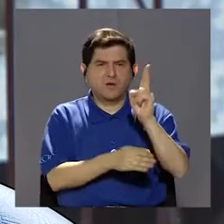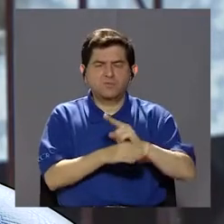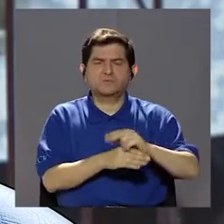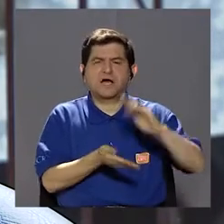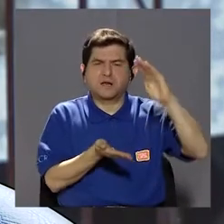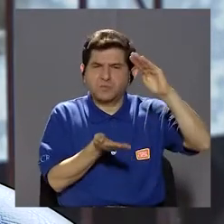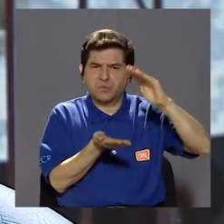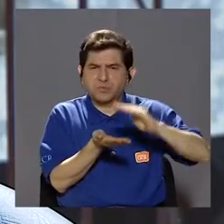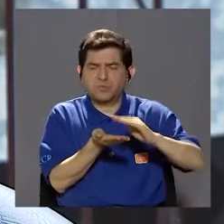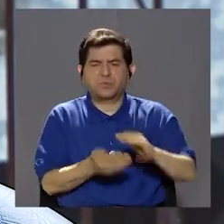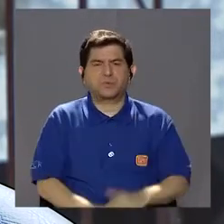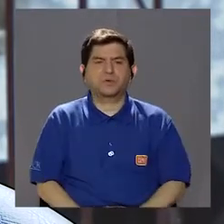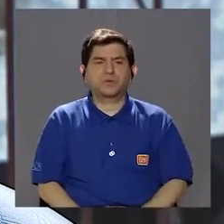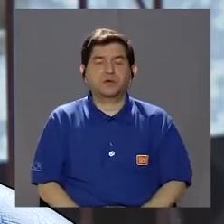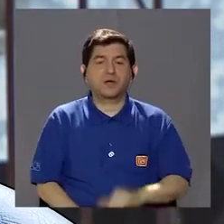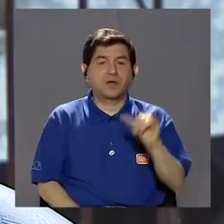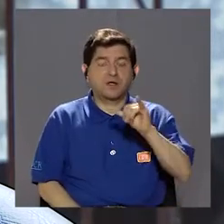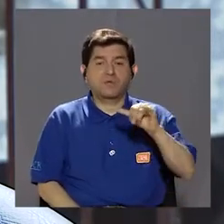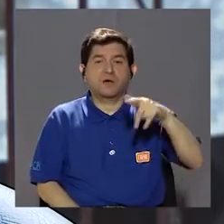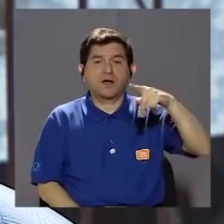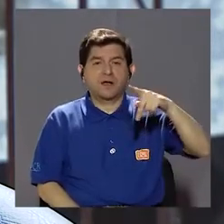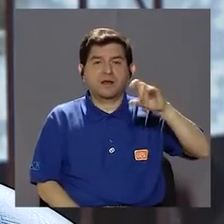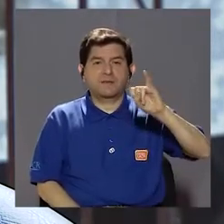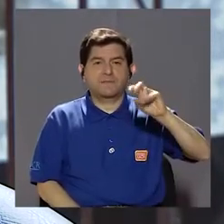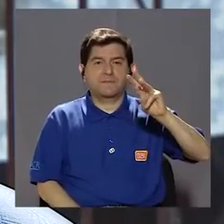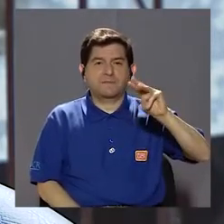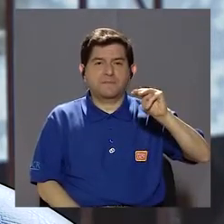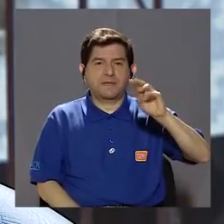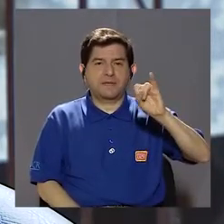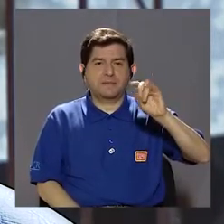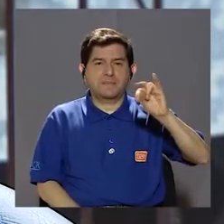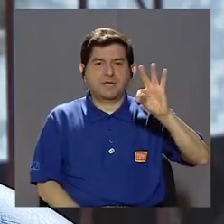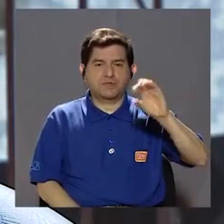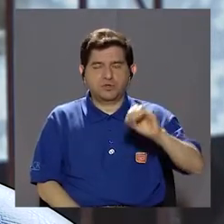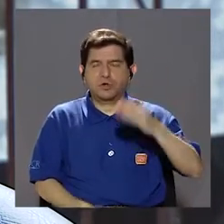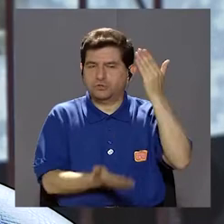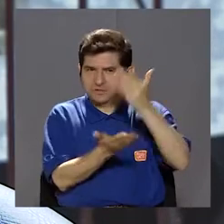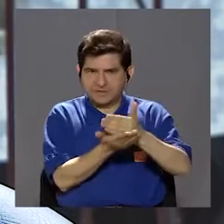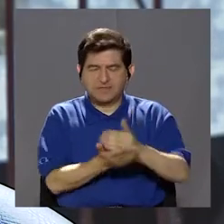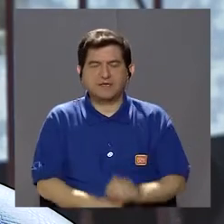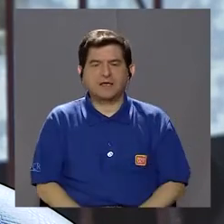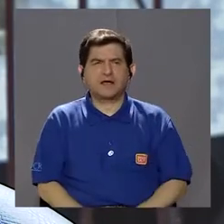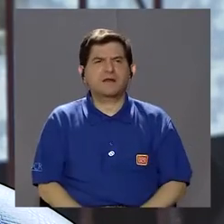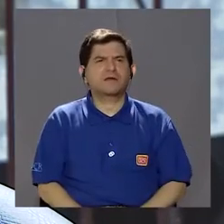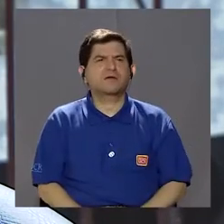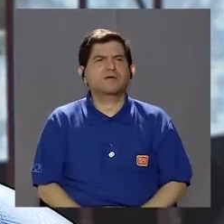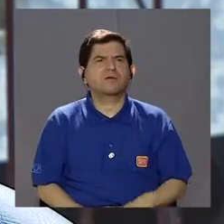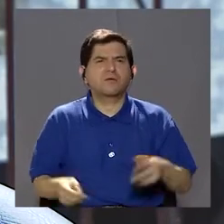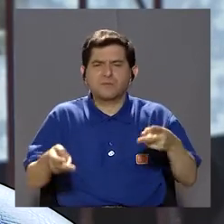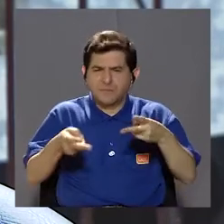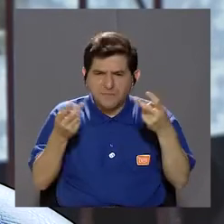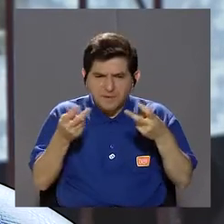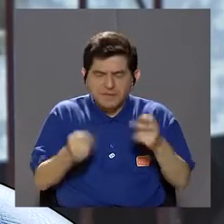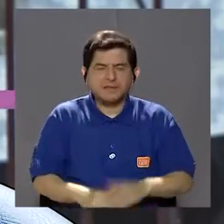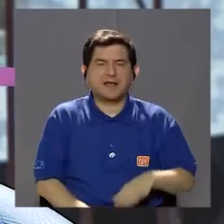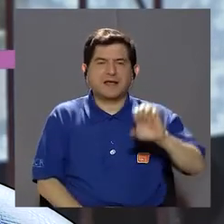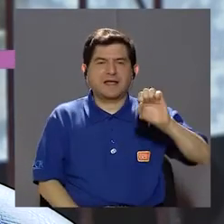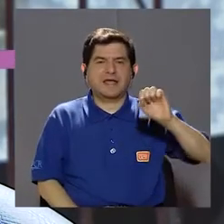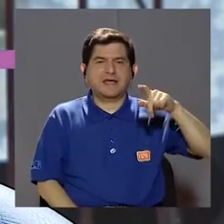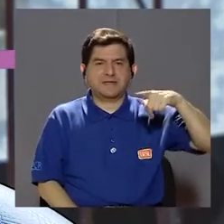usar cantidades muy bajas, lo que son pimientos, hay que suspenderlos, lo que es a nivel de hortalizas, como